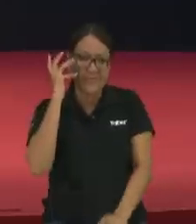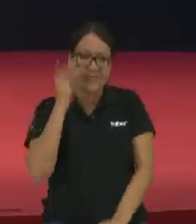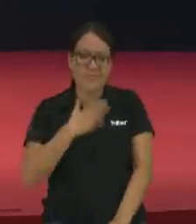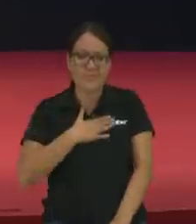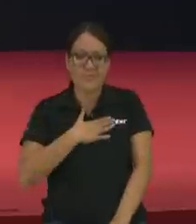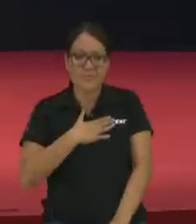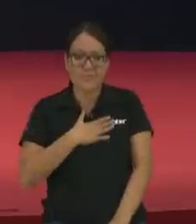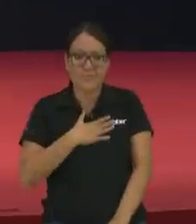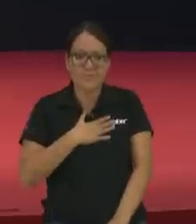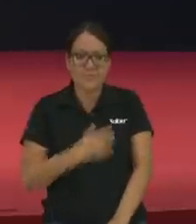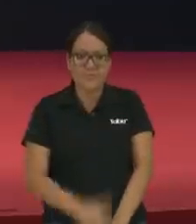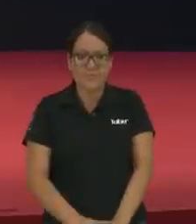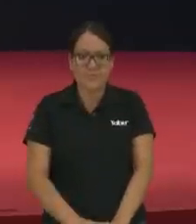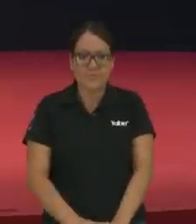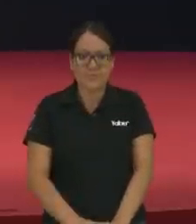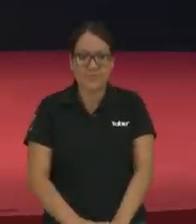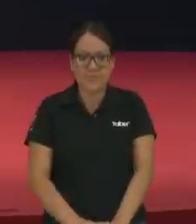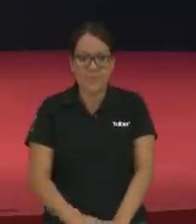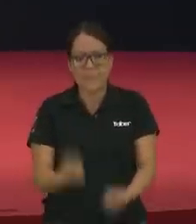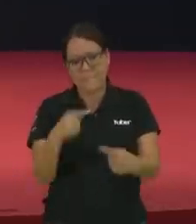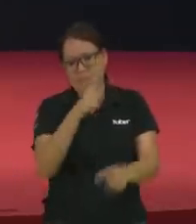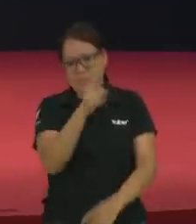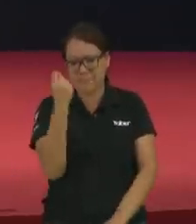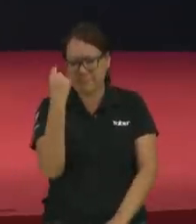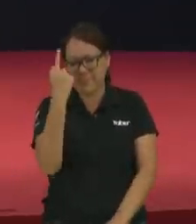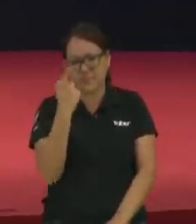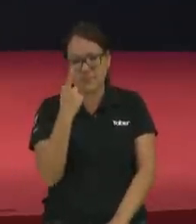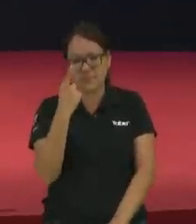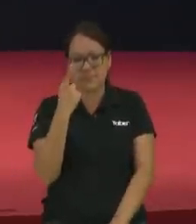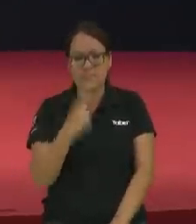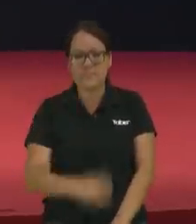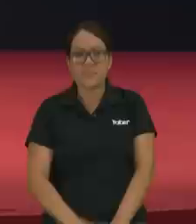no voy a denigrar el cuerpo de Cristo pero quiero que me entiendan porque les predico así